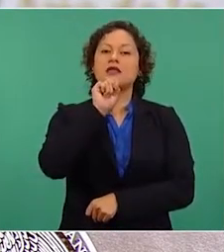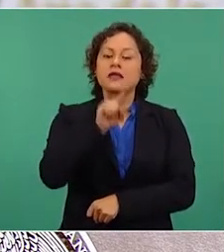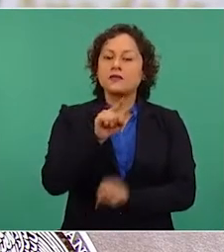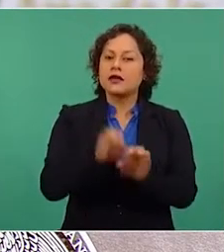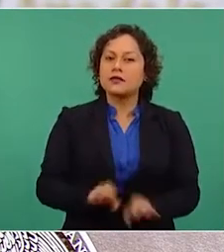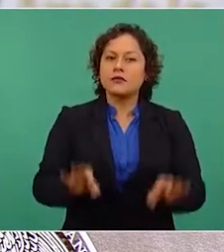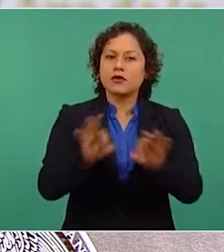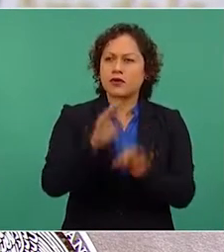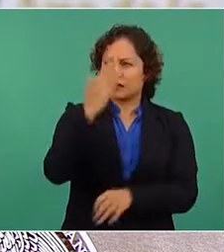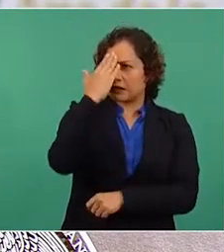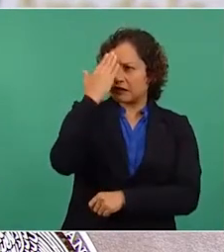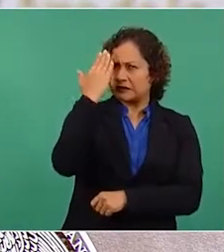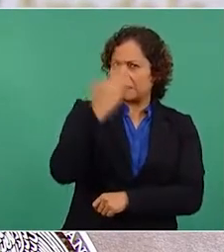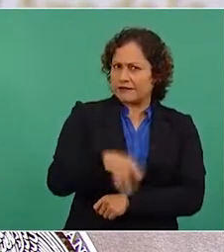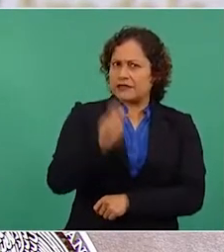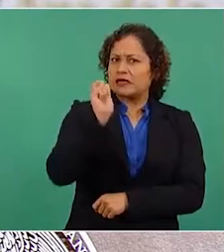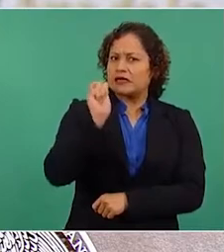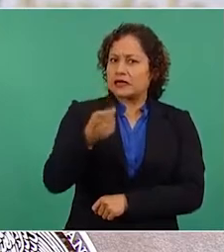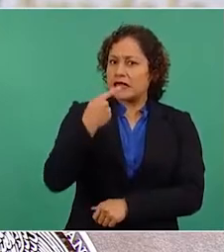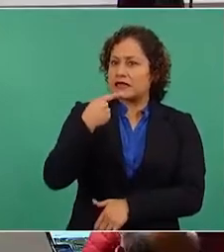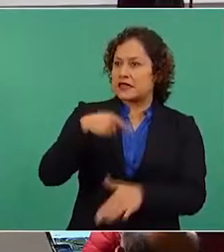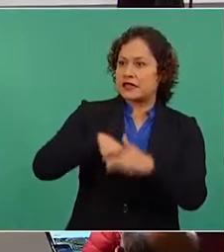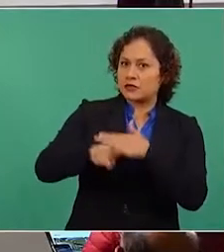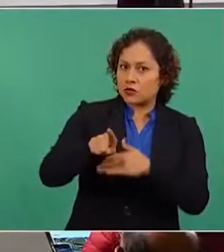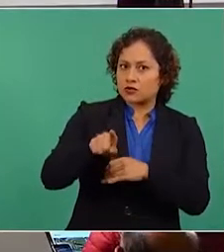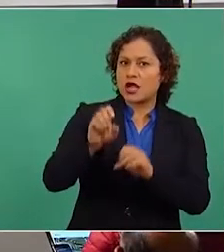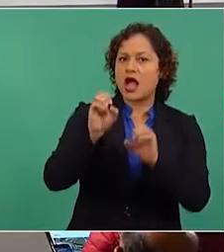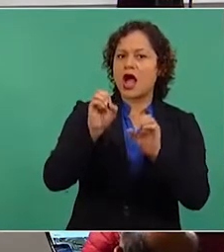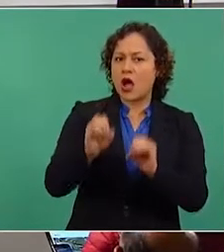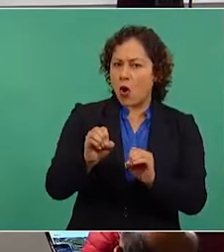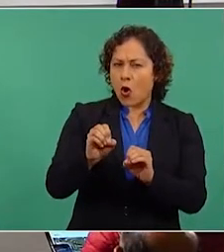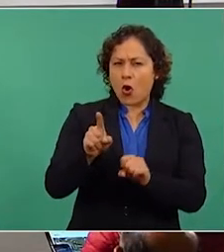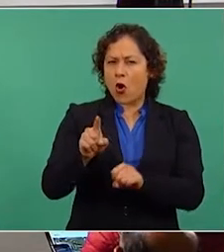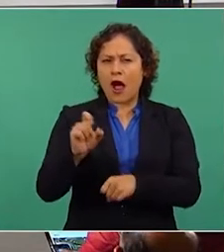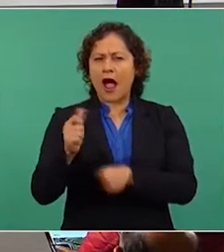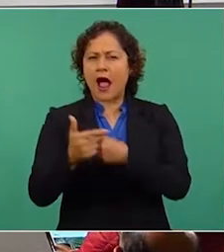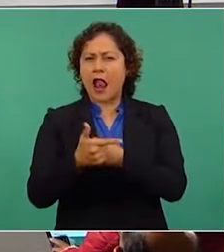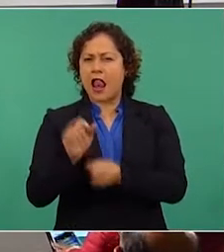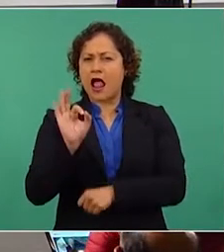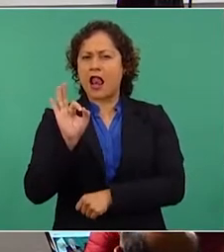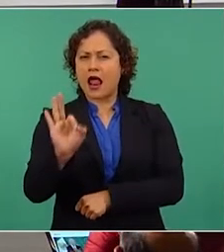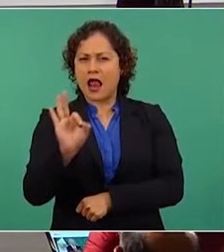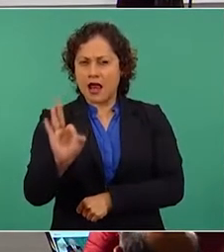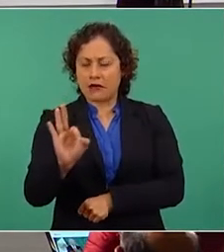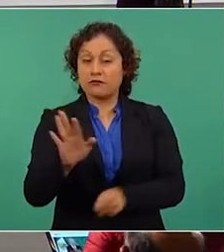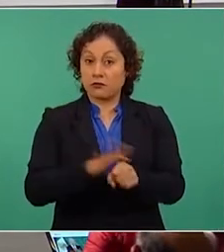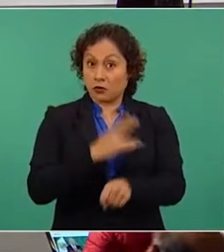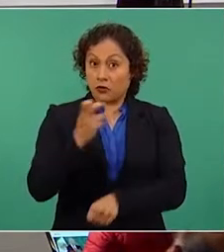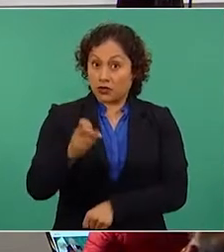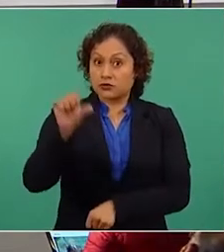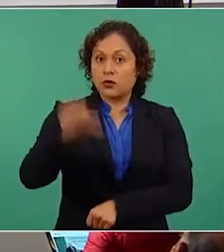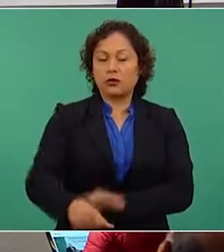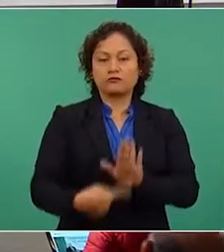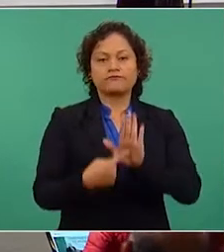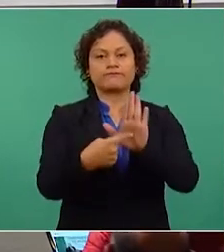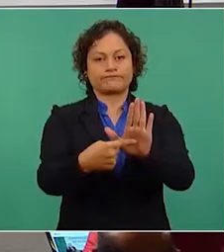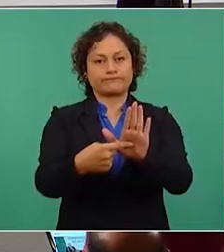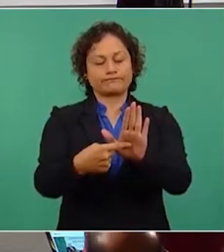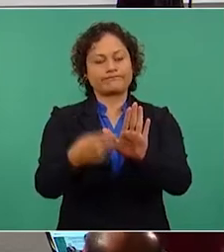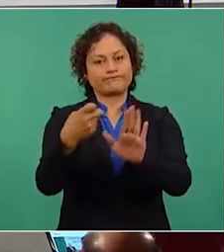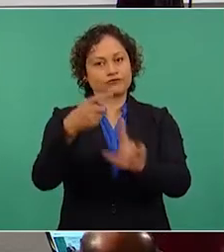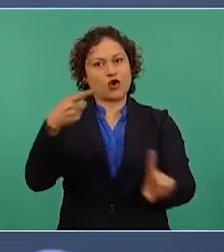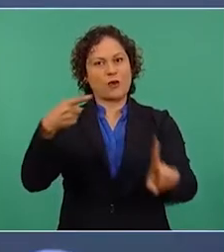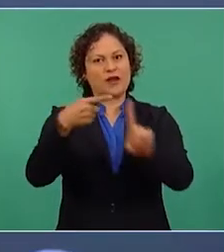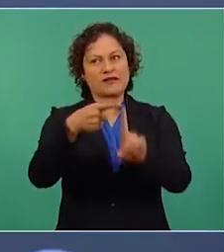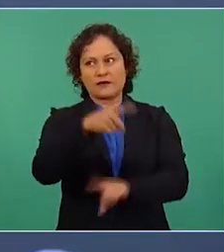y justa de la víctima. A ese esfuerzo quiere contribuir esta sección. Pero si mentir es